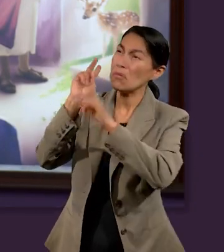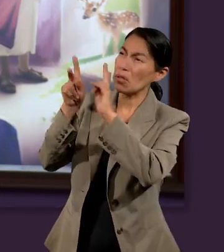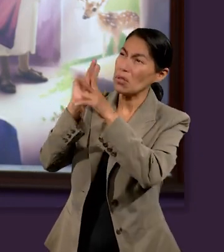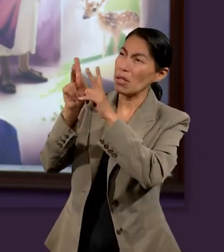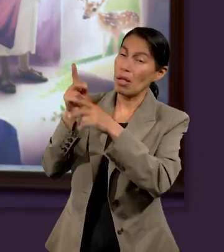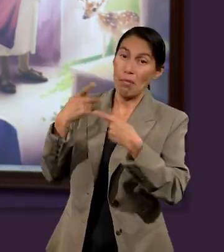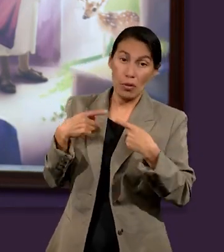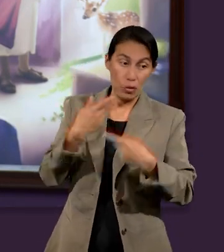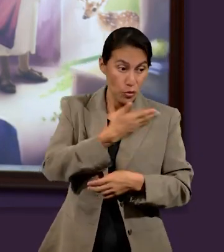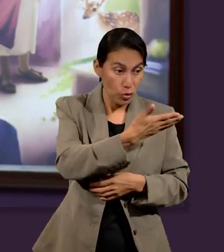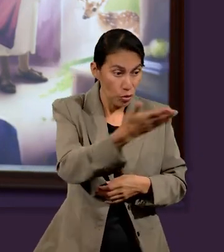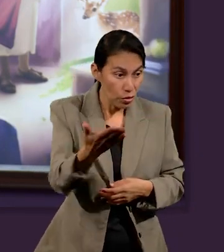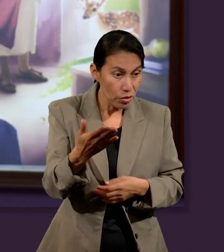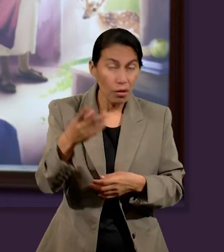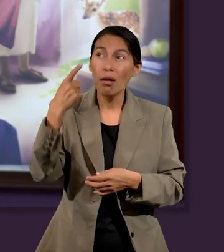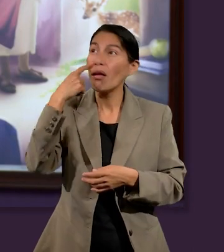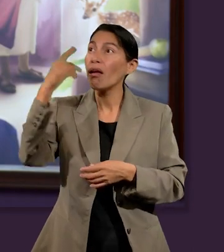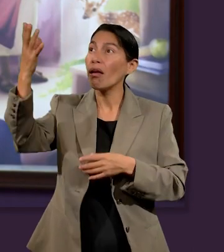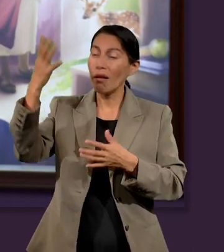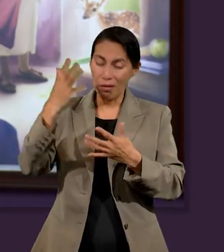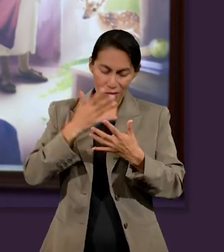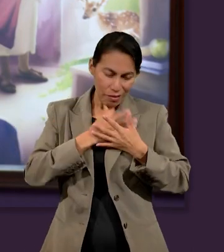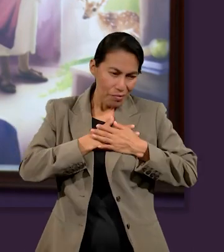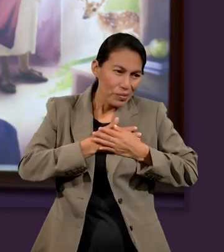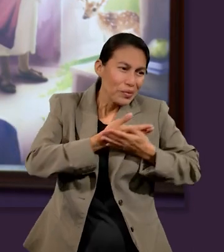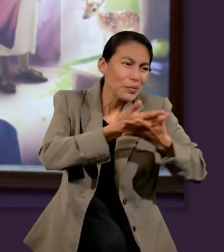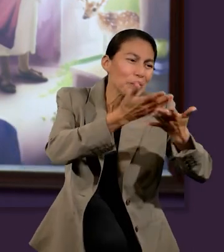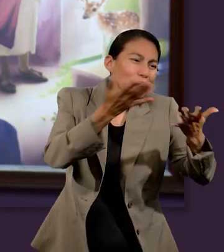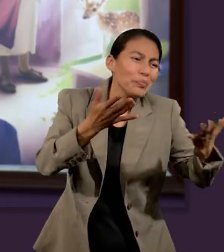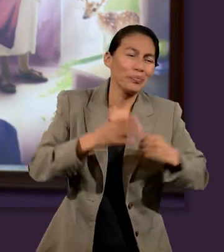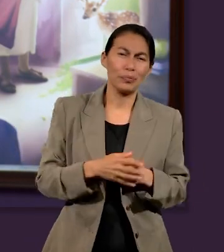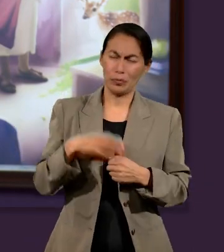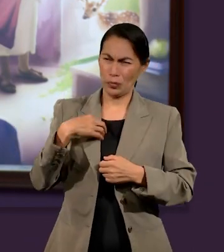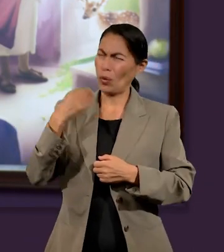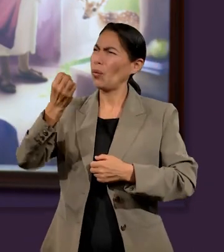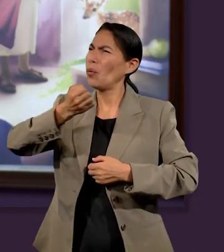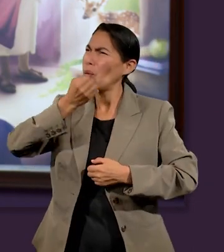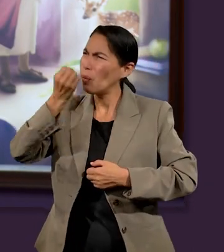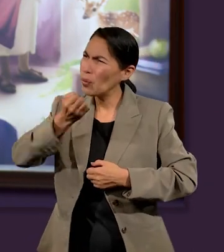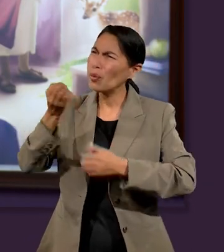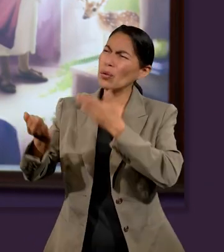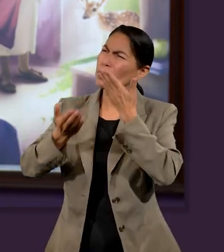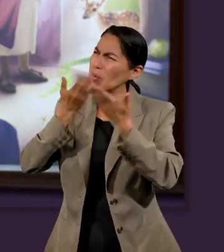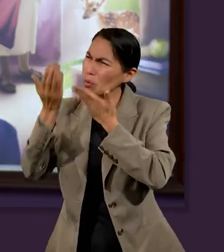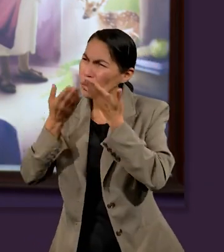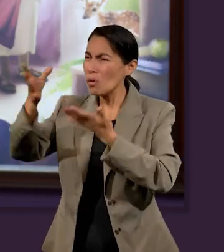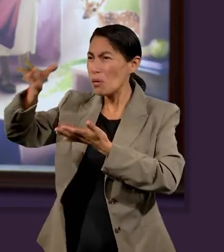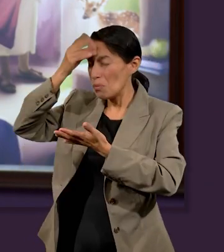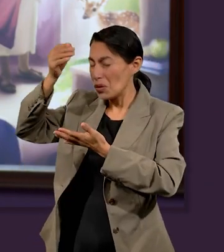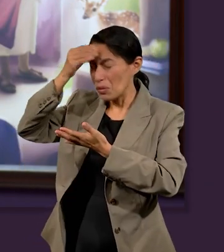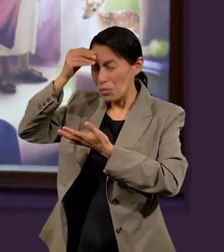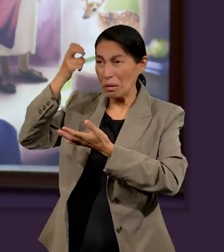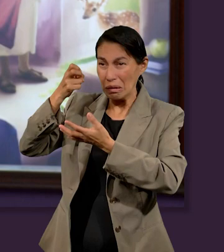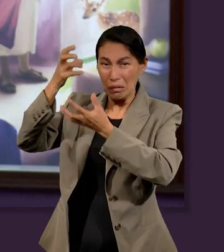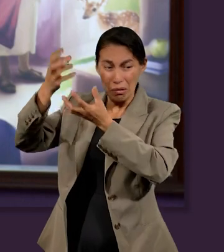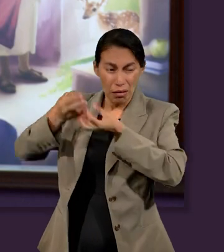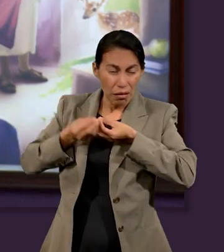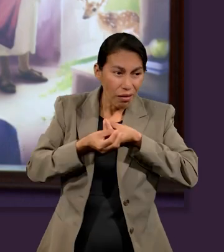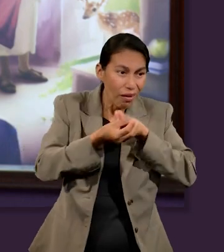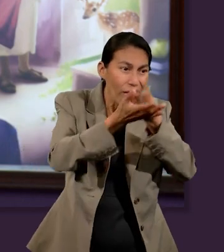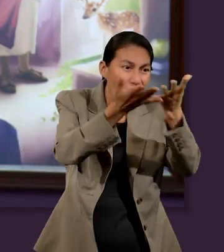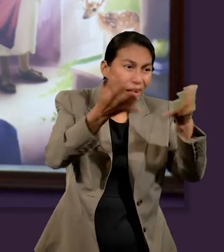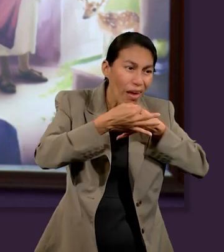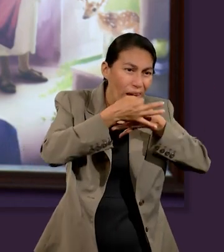bien, y sobre todo testificando a los demás lo que ha aprendido precisamente al orar, al